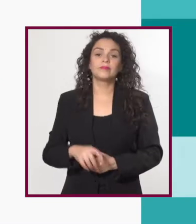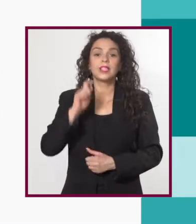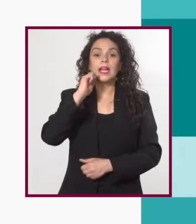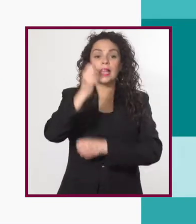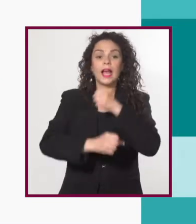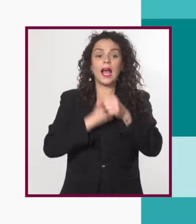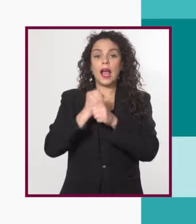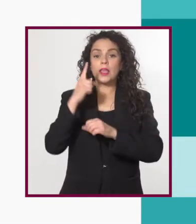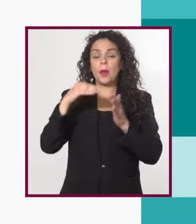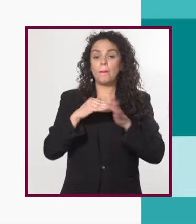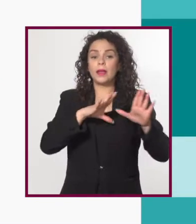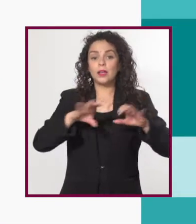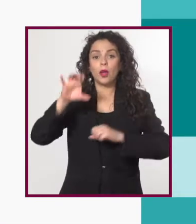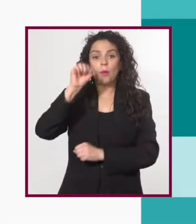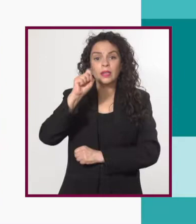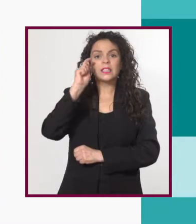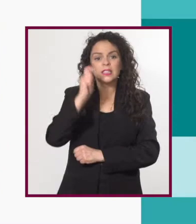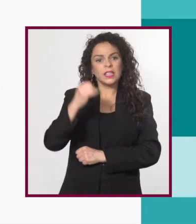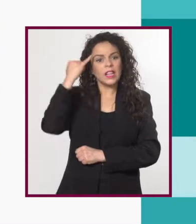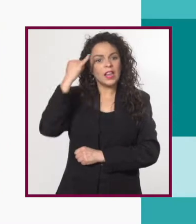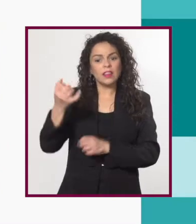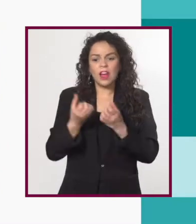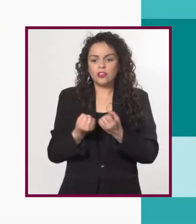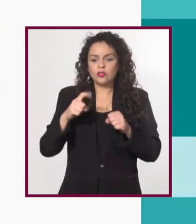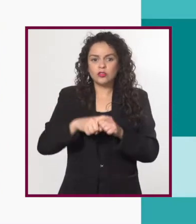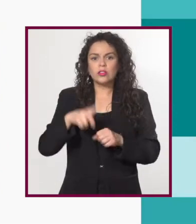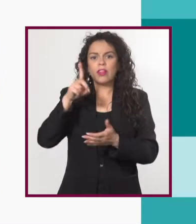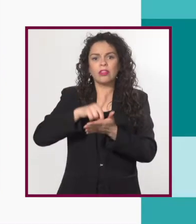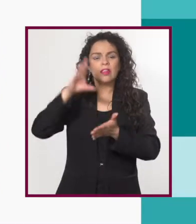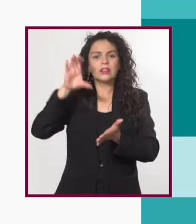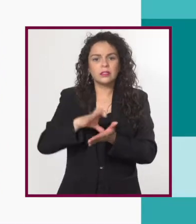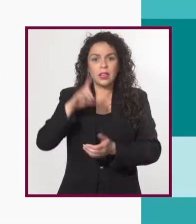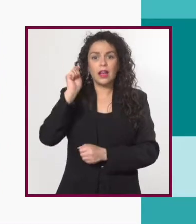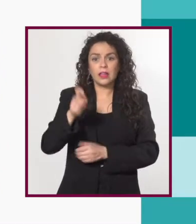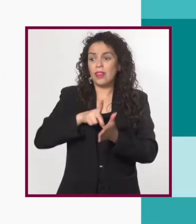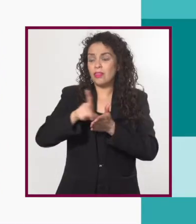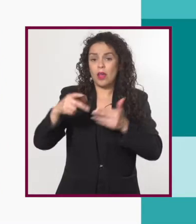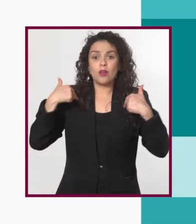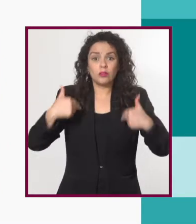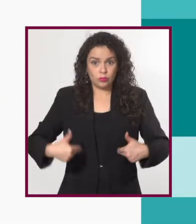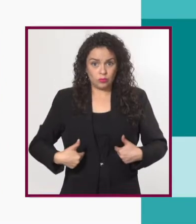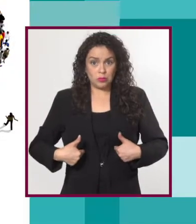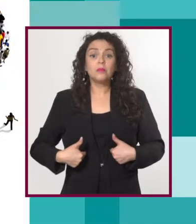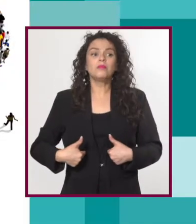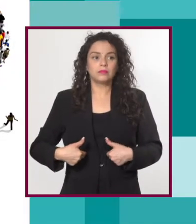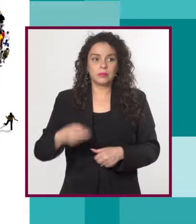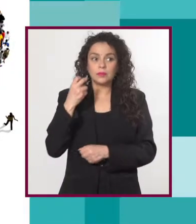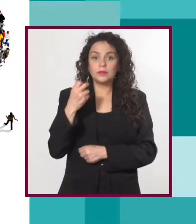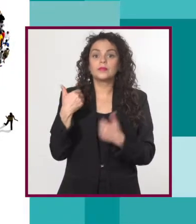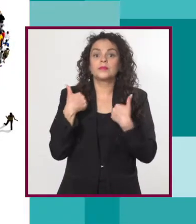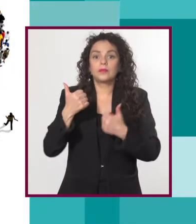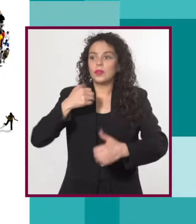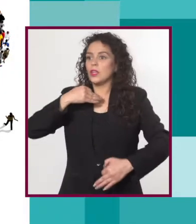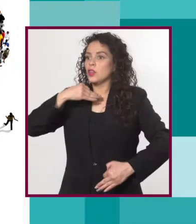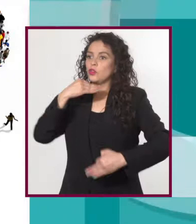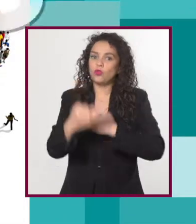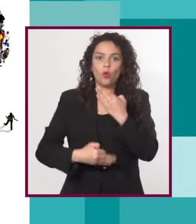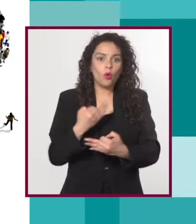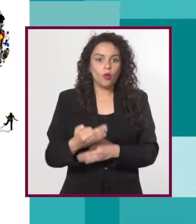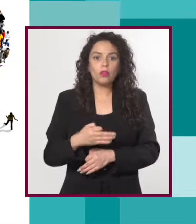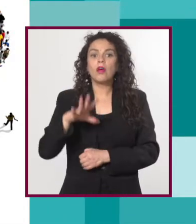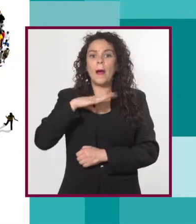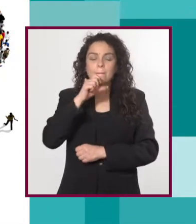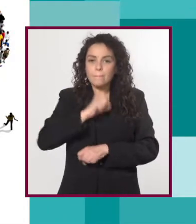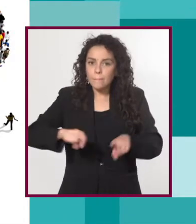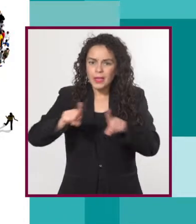en los años 60 una idea más social de la discapacidad. Con el auge de los derechos humanos está el reconocimiento de que